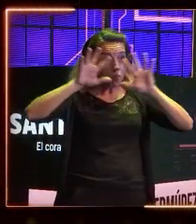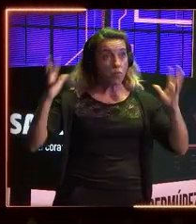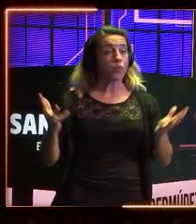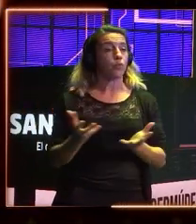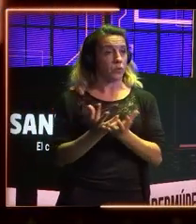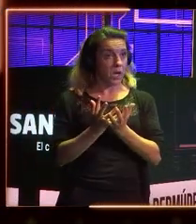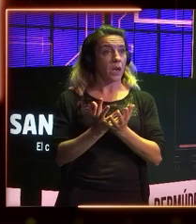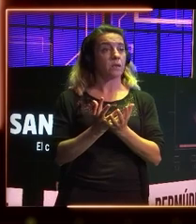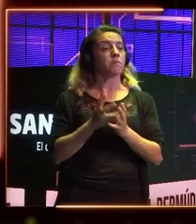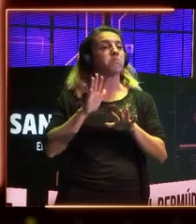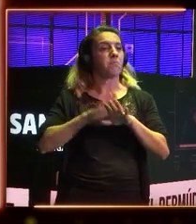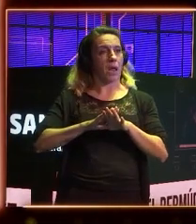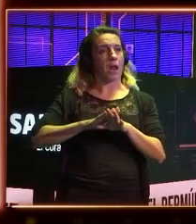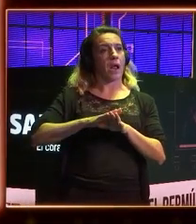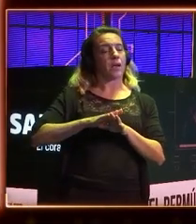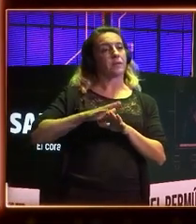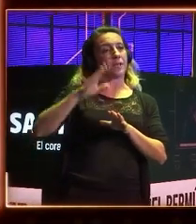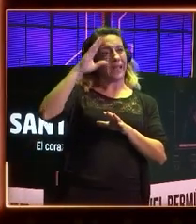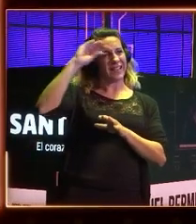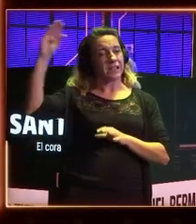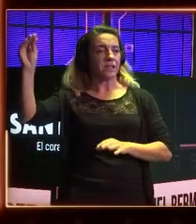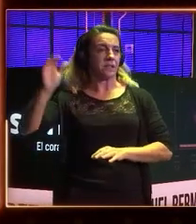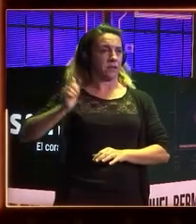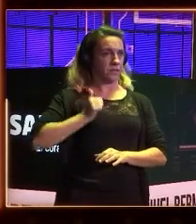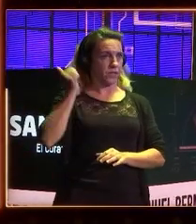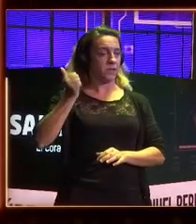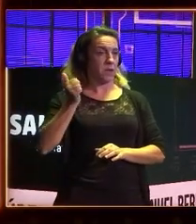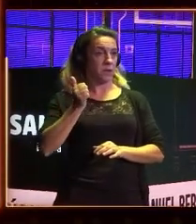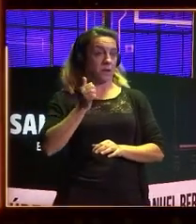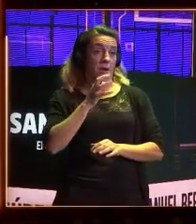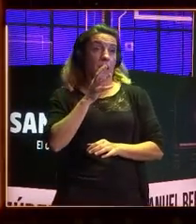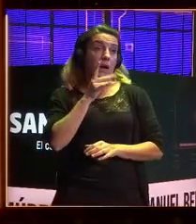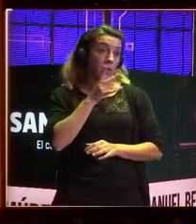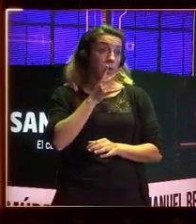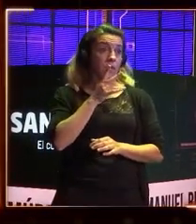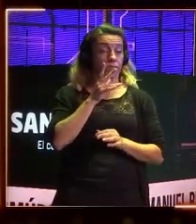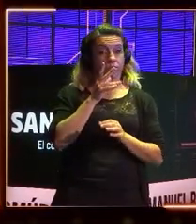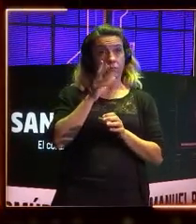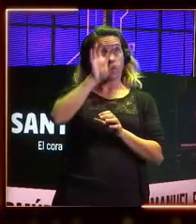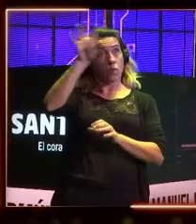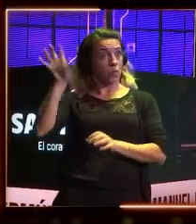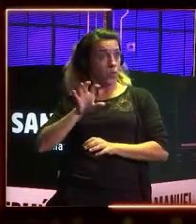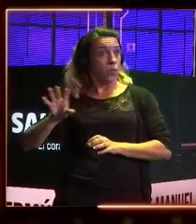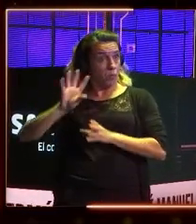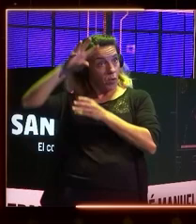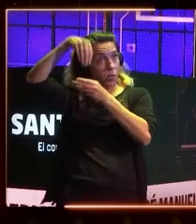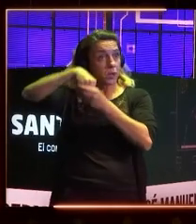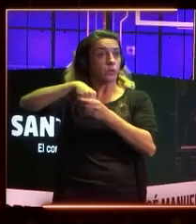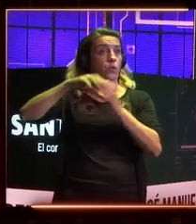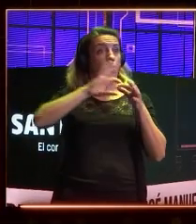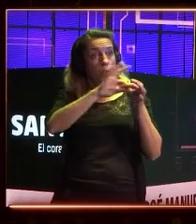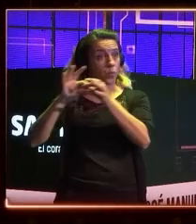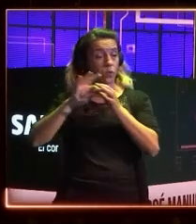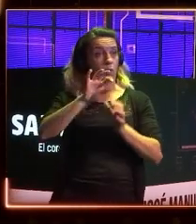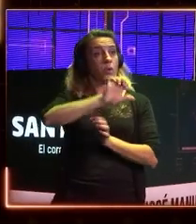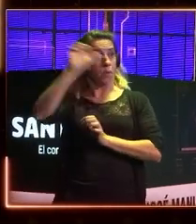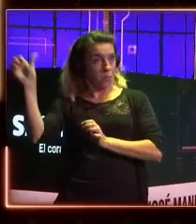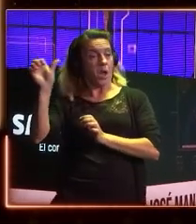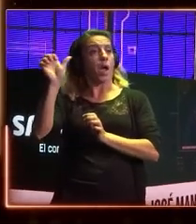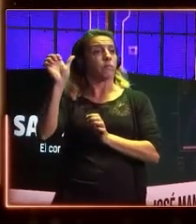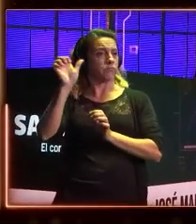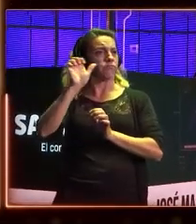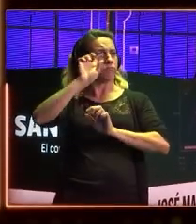inteligencia artificial. Ahora tiene un recorrido de que los Estados miembros de la Unión Europea tienen que ratificarla,